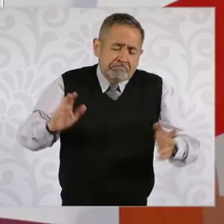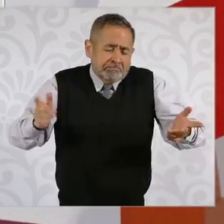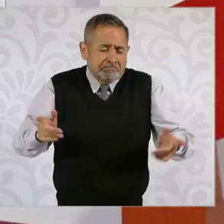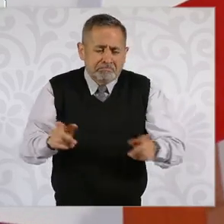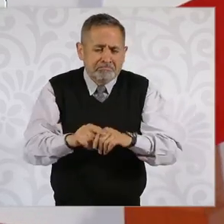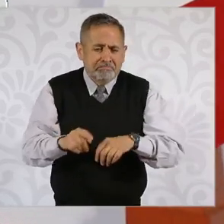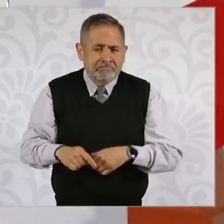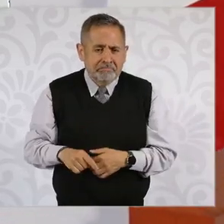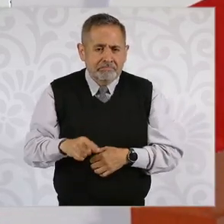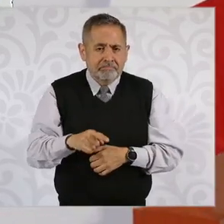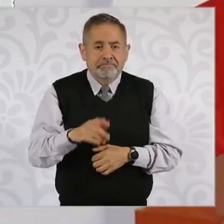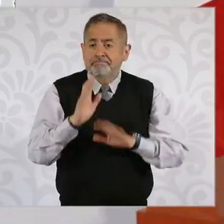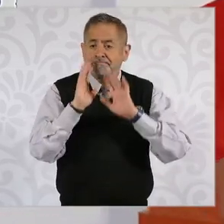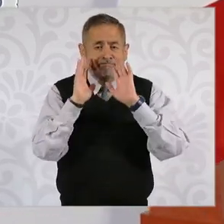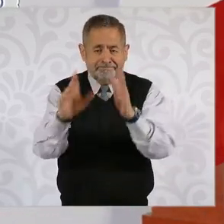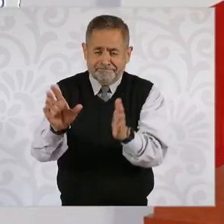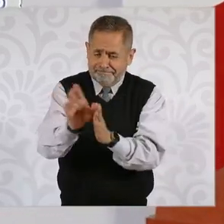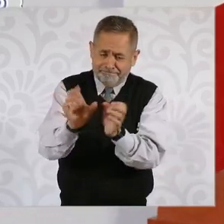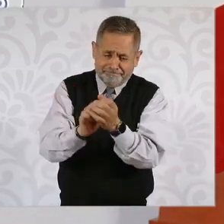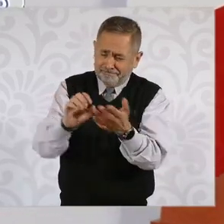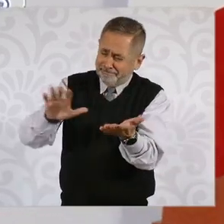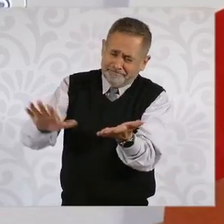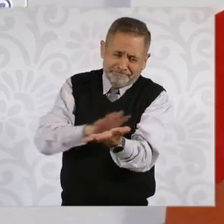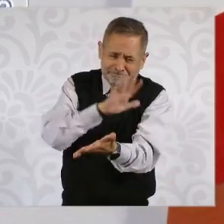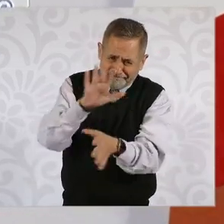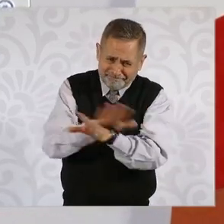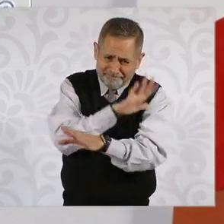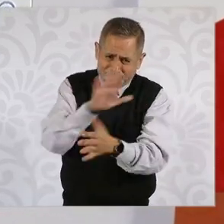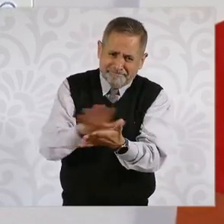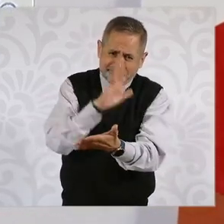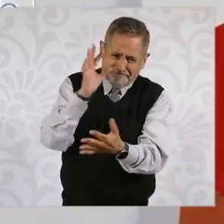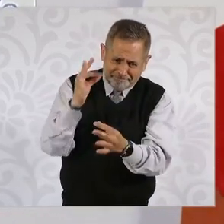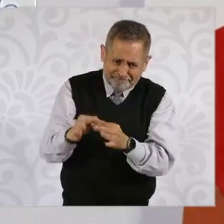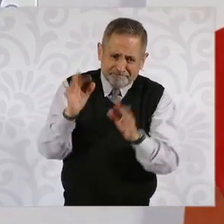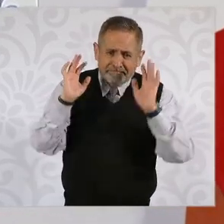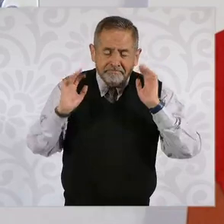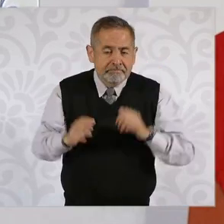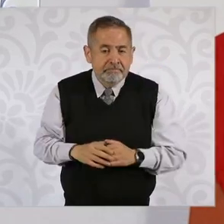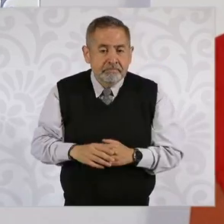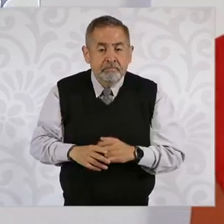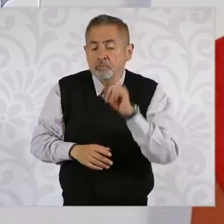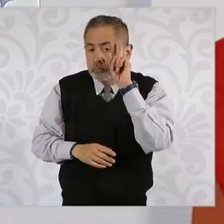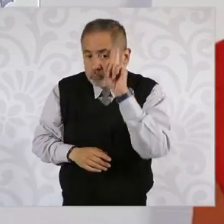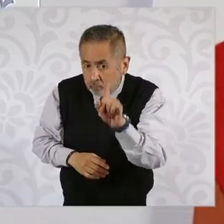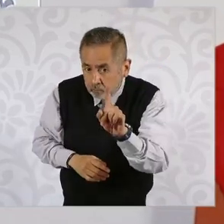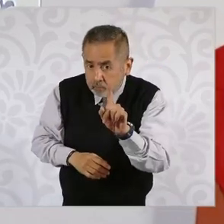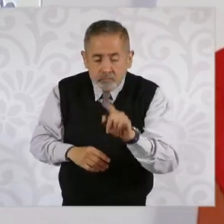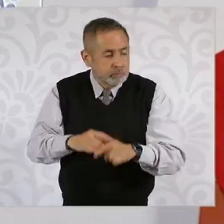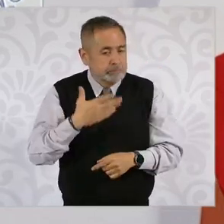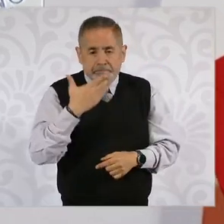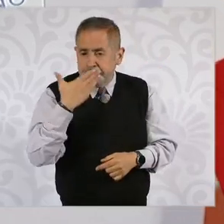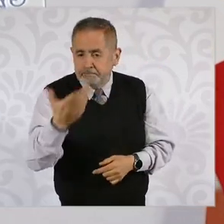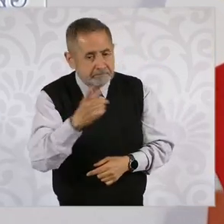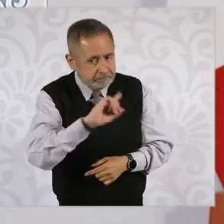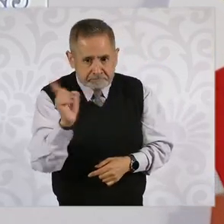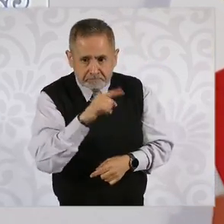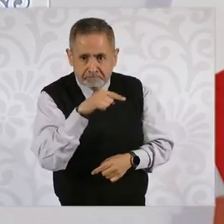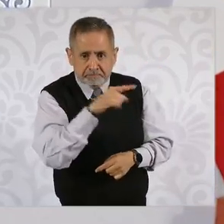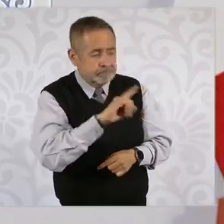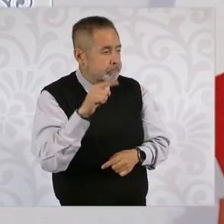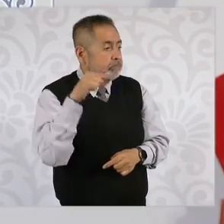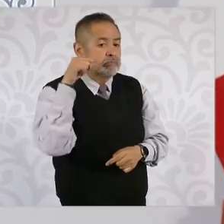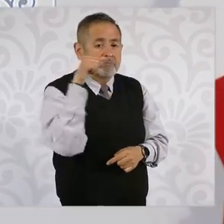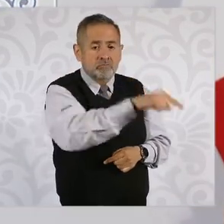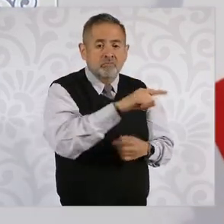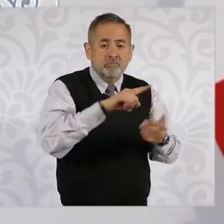pero ya hay un cambio constitucional. Lo que desde nuestra perspectiva no está bien es que desde la